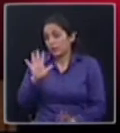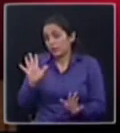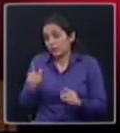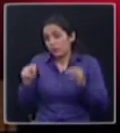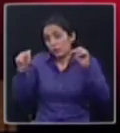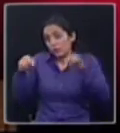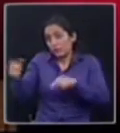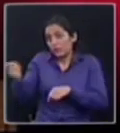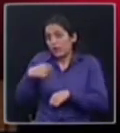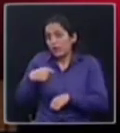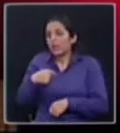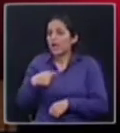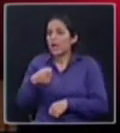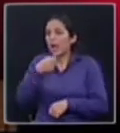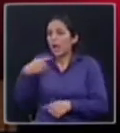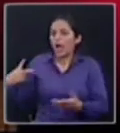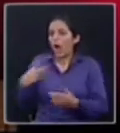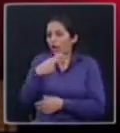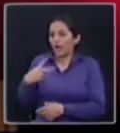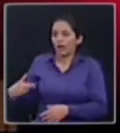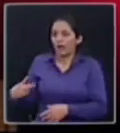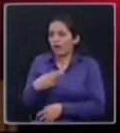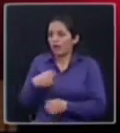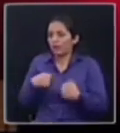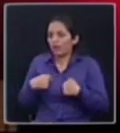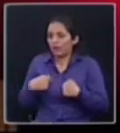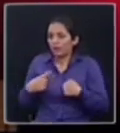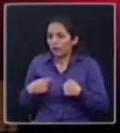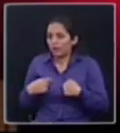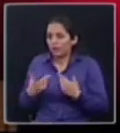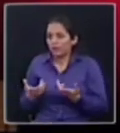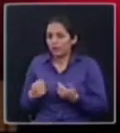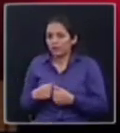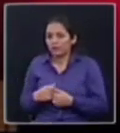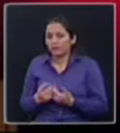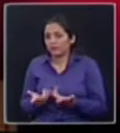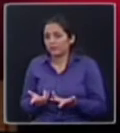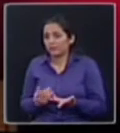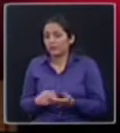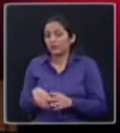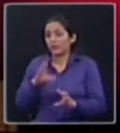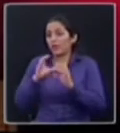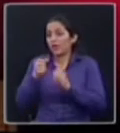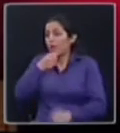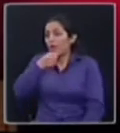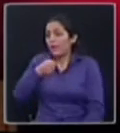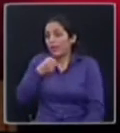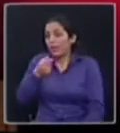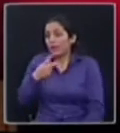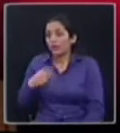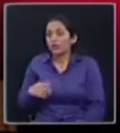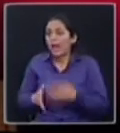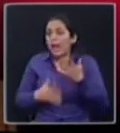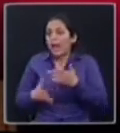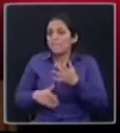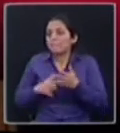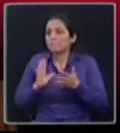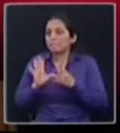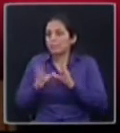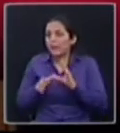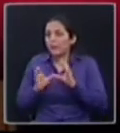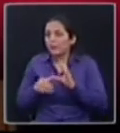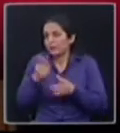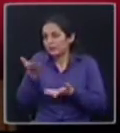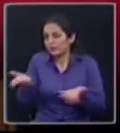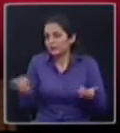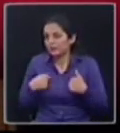interrumpirme. Primero, interrumpirme. Segundo, porque yo estoy haciendo una respuesta y me interrumpo. es distinto a interrumpir? No, yo me voy a terminar. Me pregunta y me repregunta y me